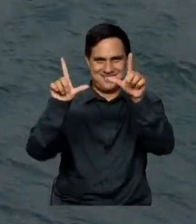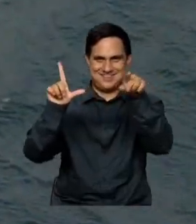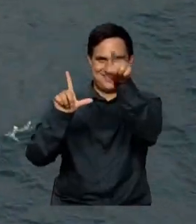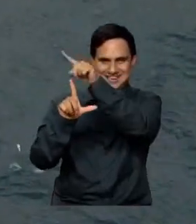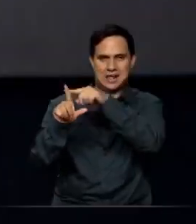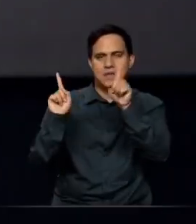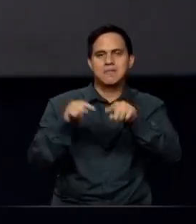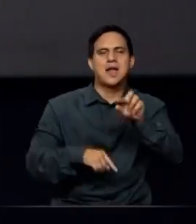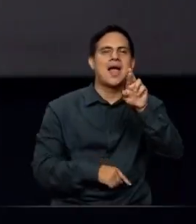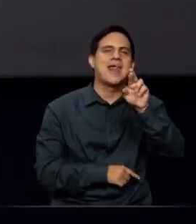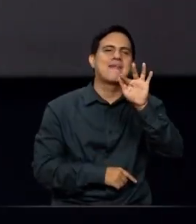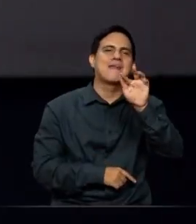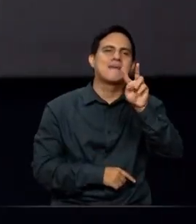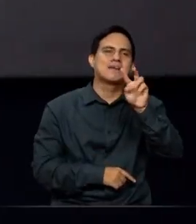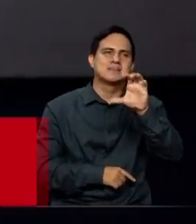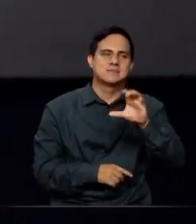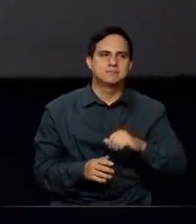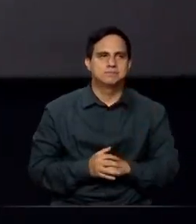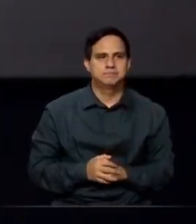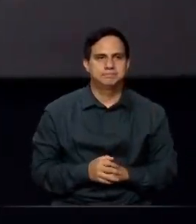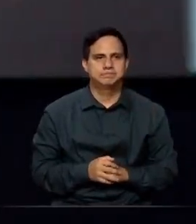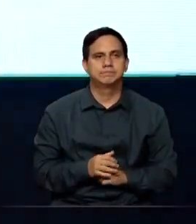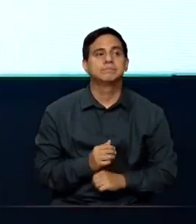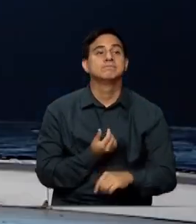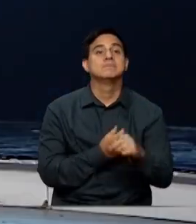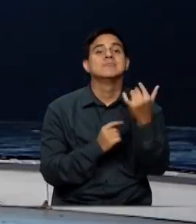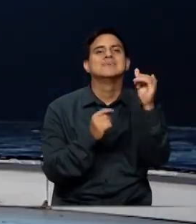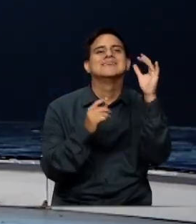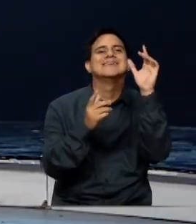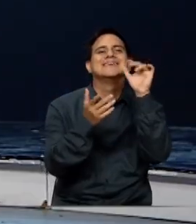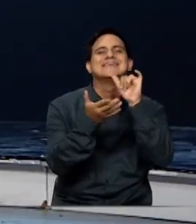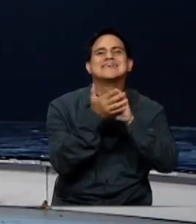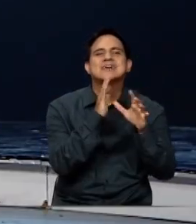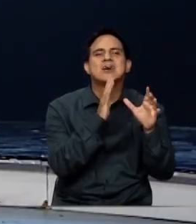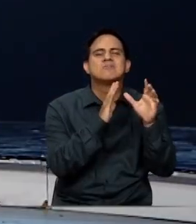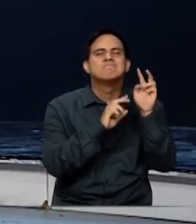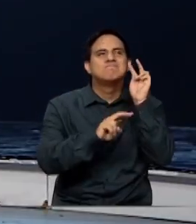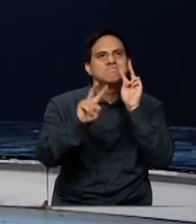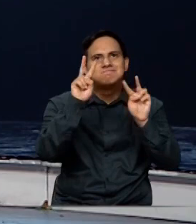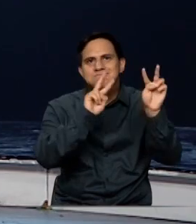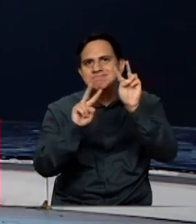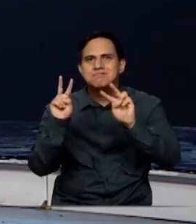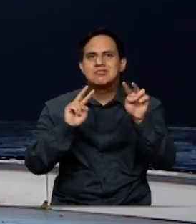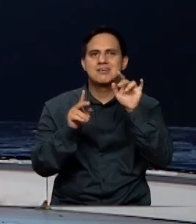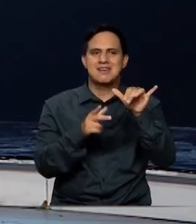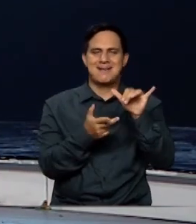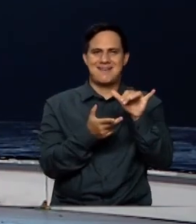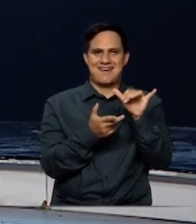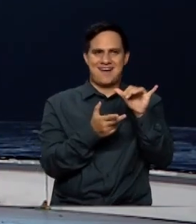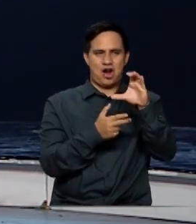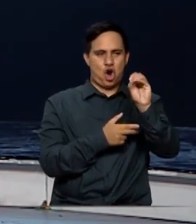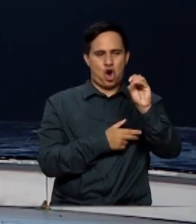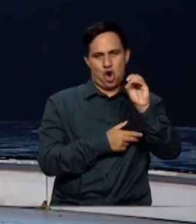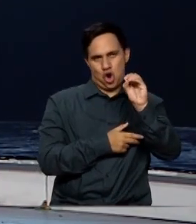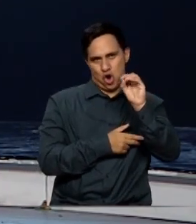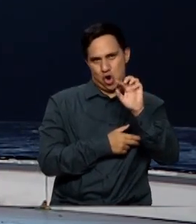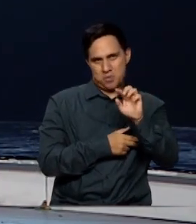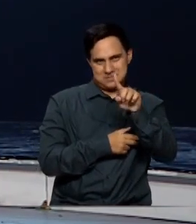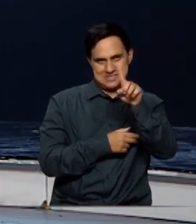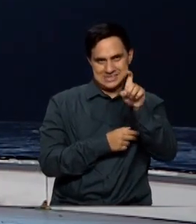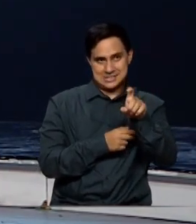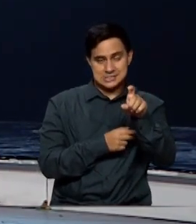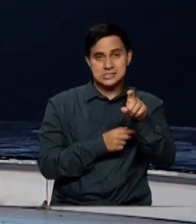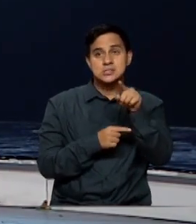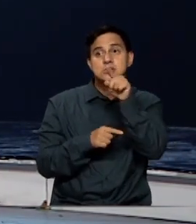Experiencia audiovisual digital COP16. ¿Por qué? Porque vamos a articular lo que es la televisión tradicional